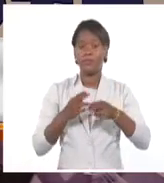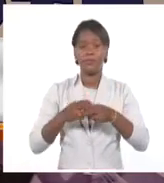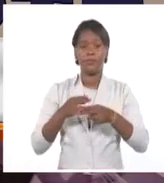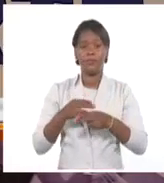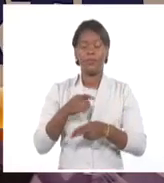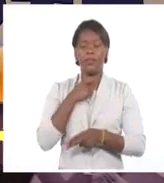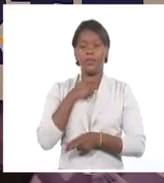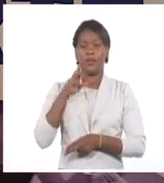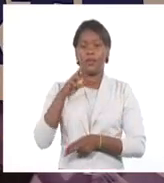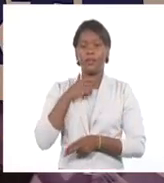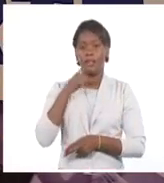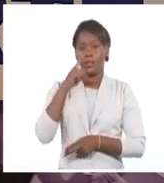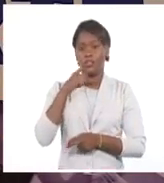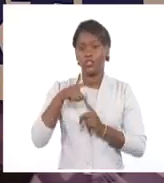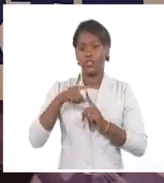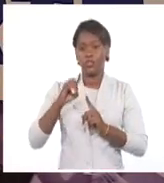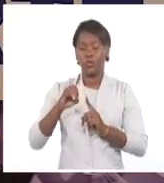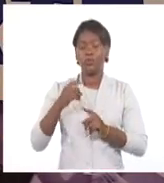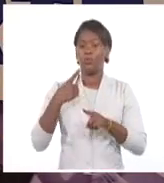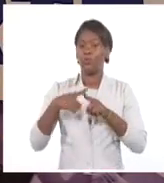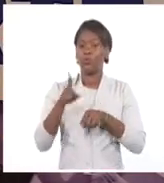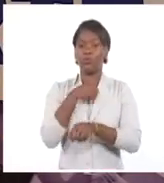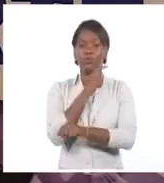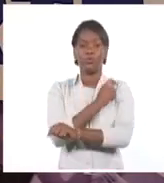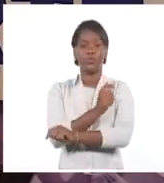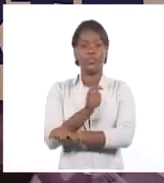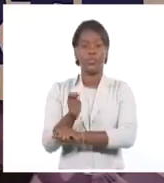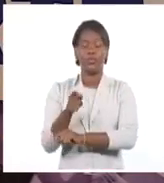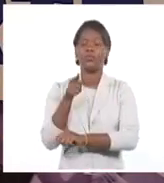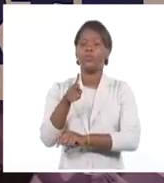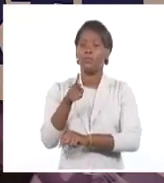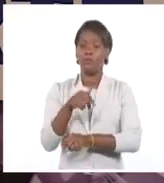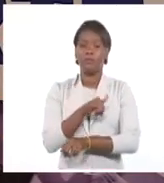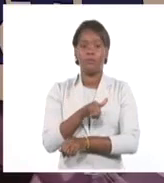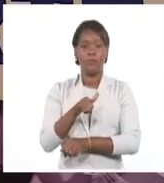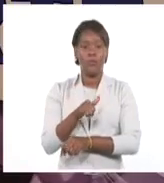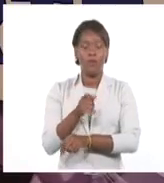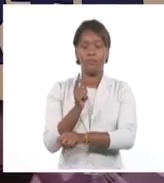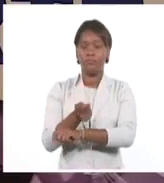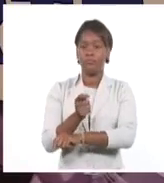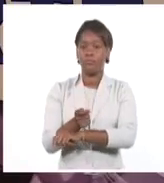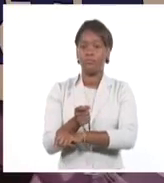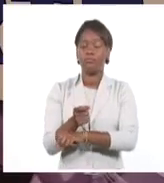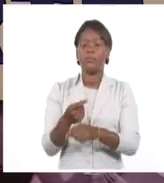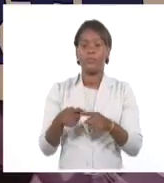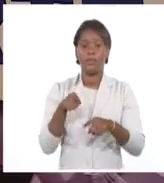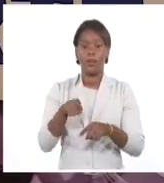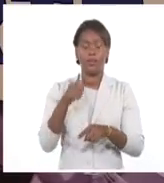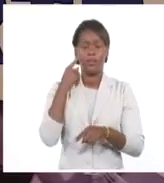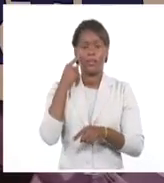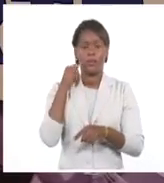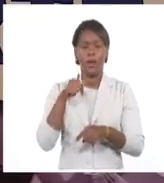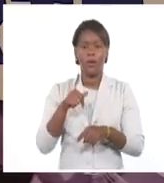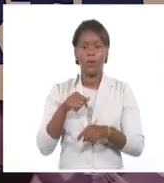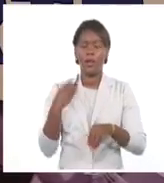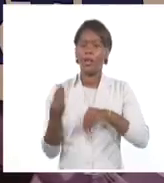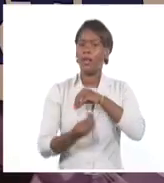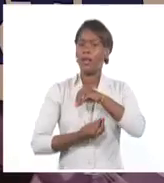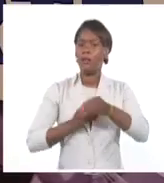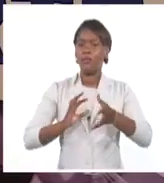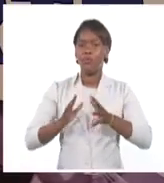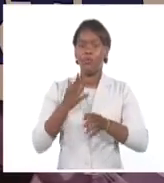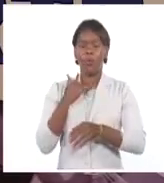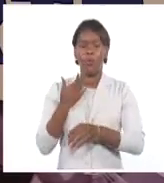Ha dado clase la maestra Ana Julia, la maestra Marta Iris. Entonces ellos quieren saber a veces sobre la metodología de la enseñanza,